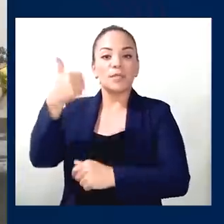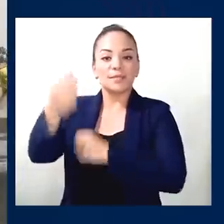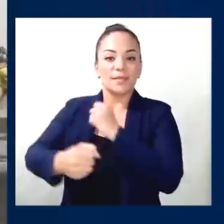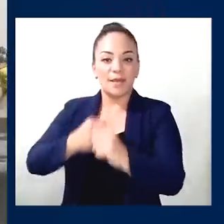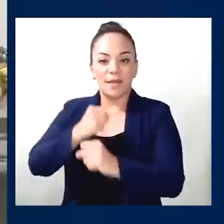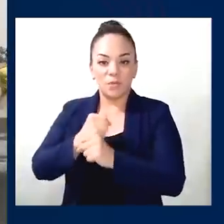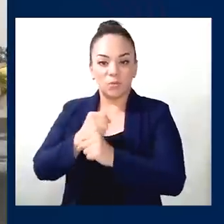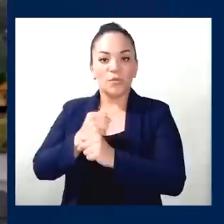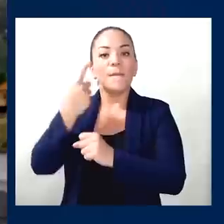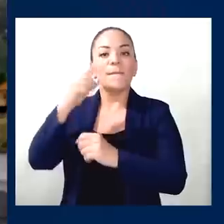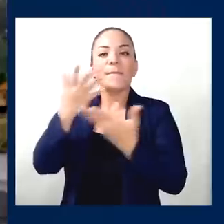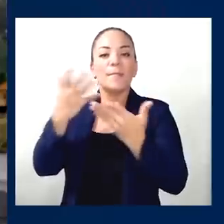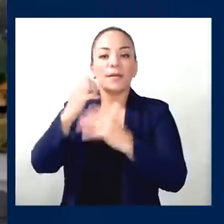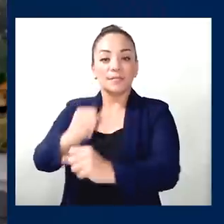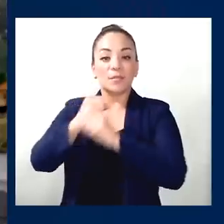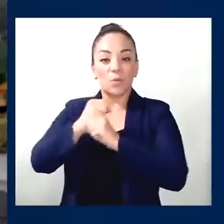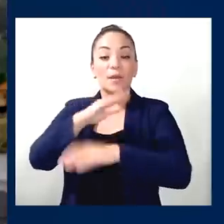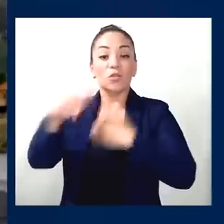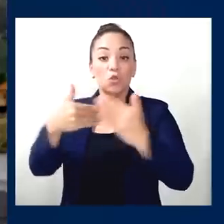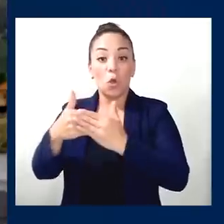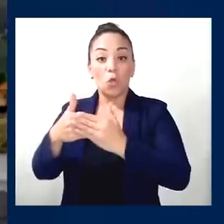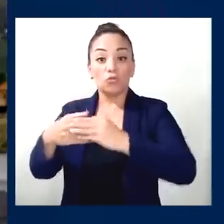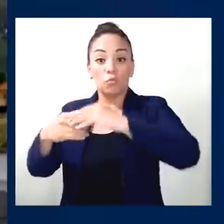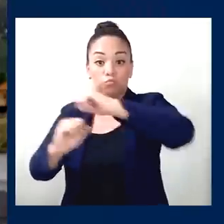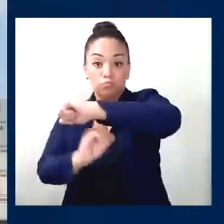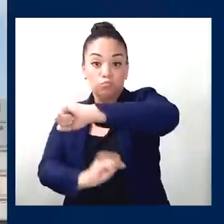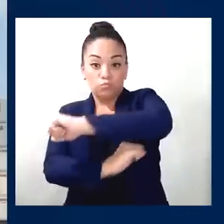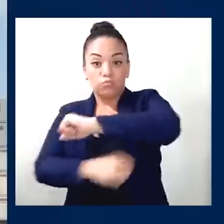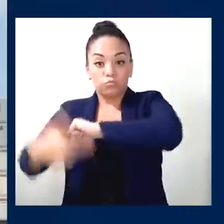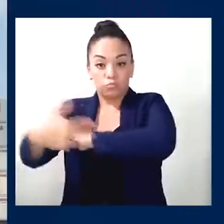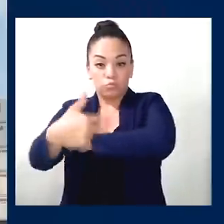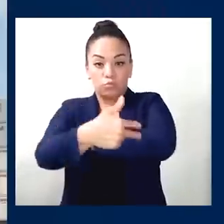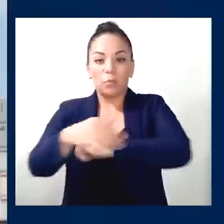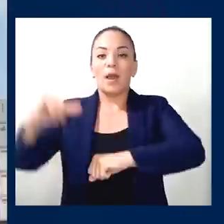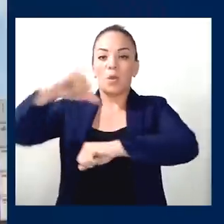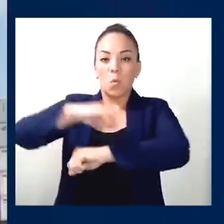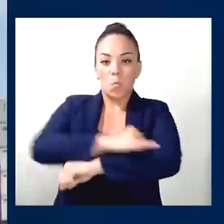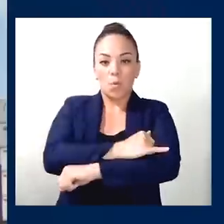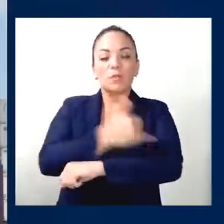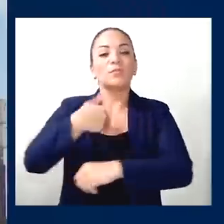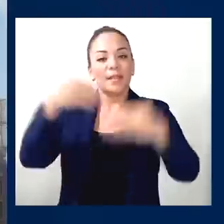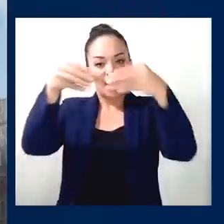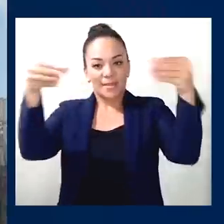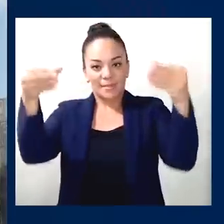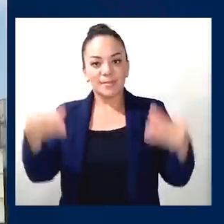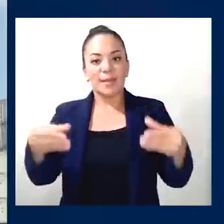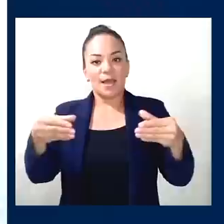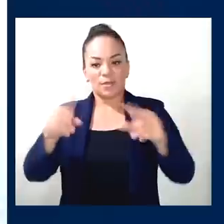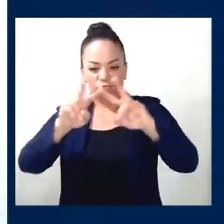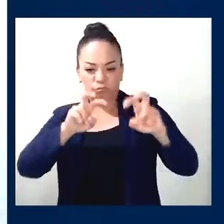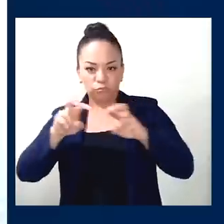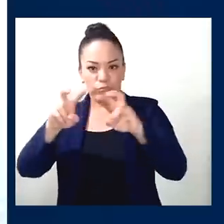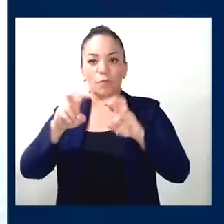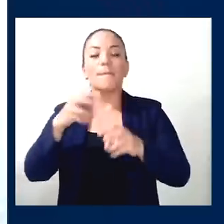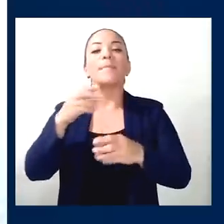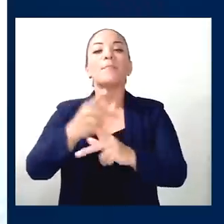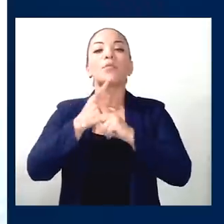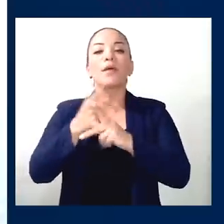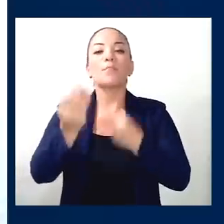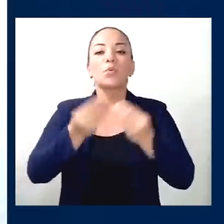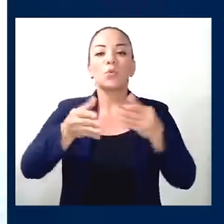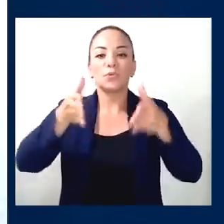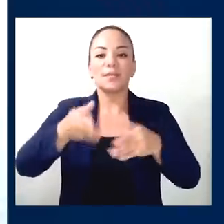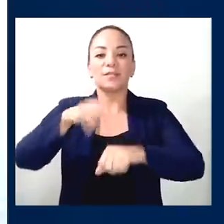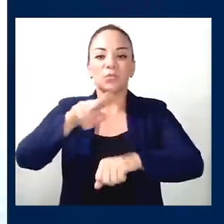los próximos 10 años para asegurar que en todos los puertos, aeropuertos, tengamos escáner para proteger, no solamente al